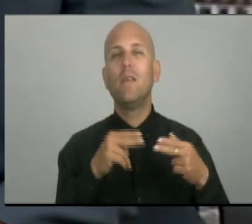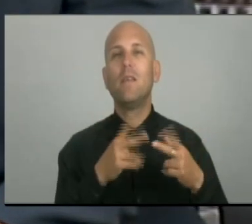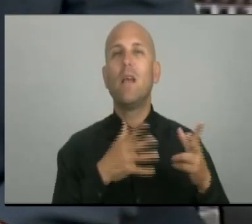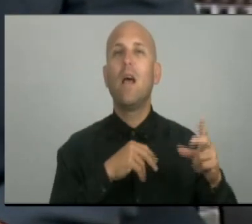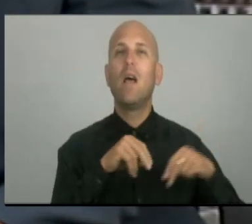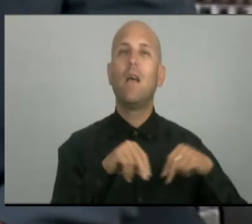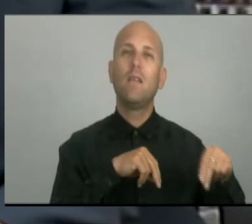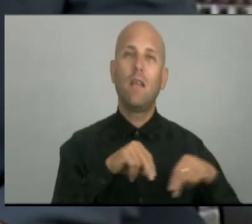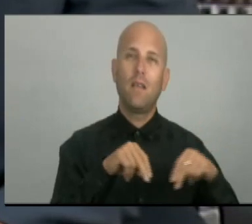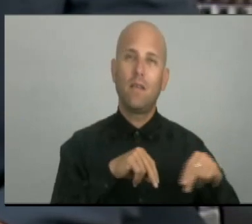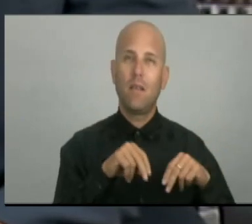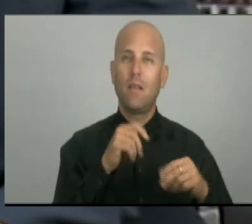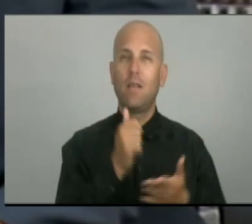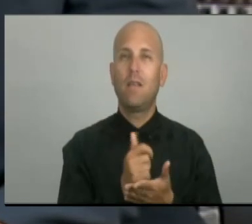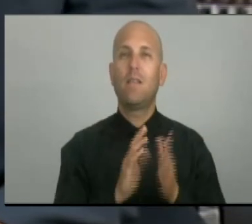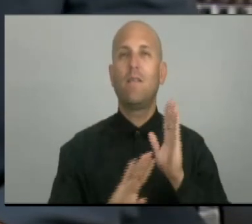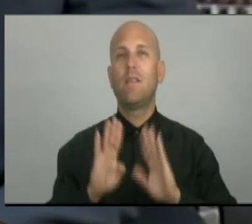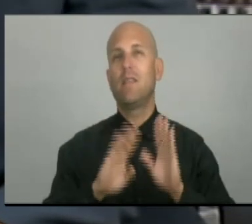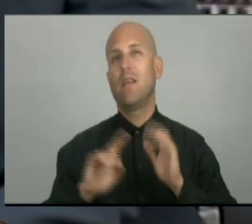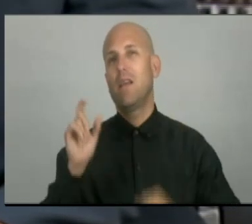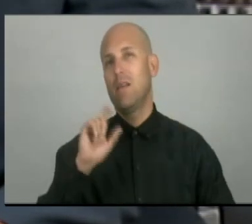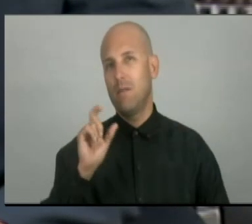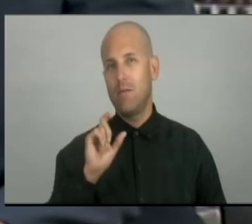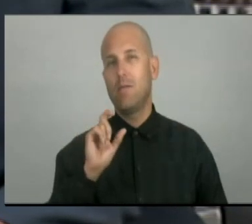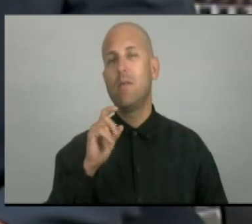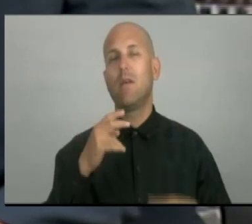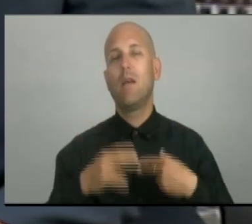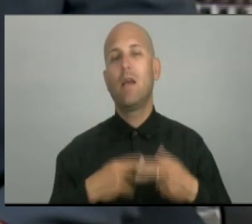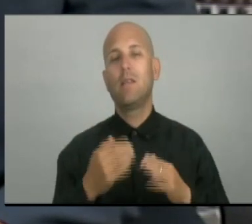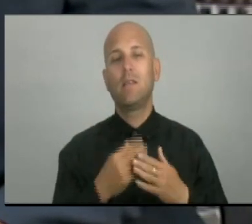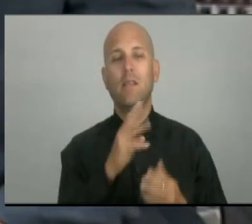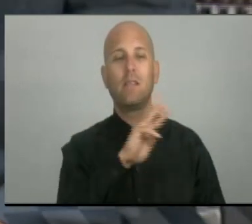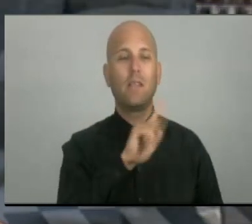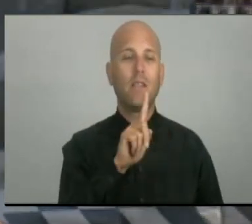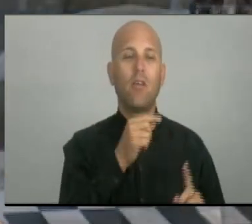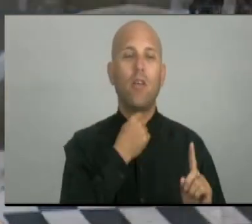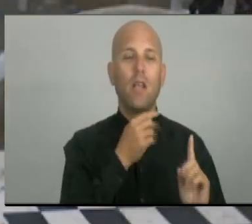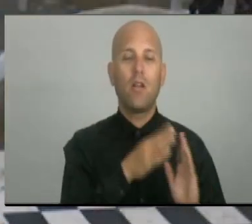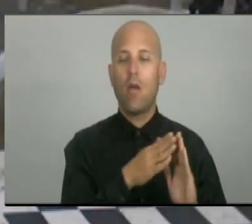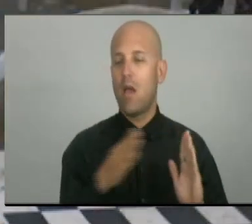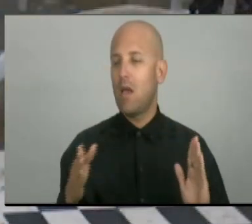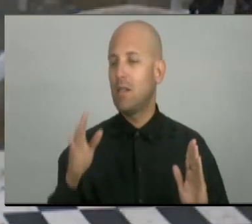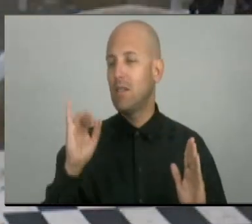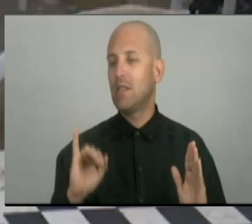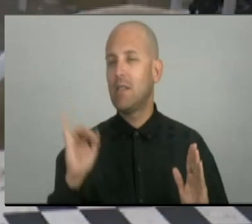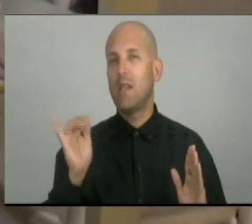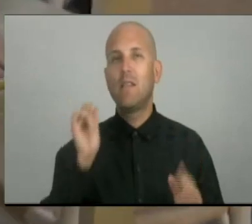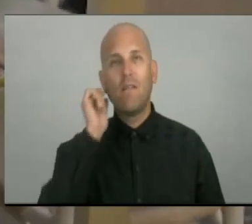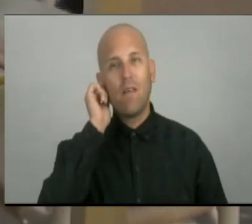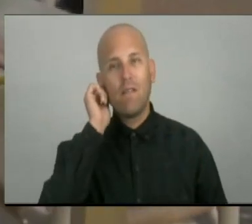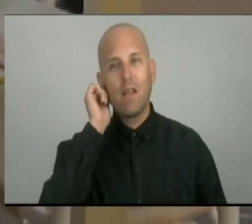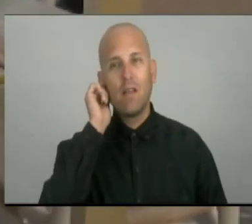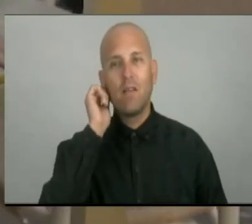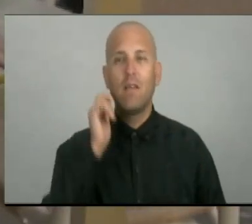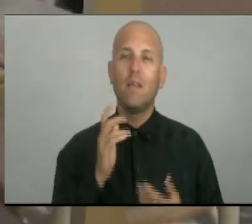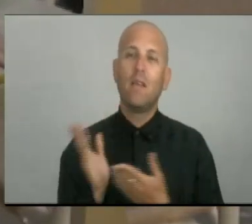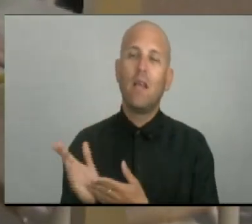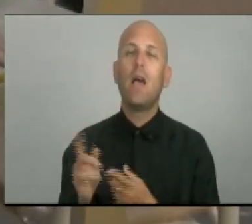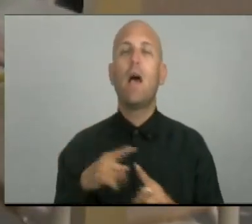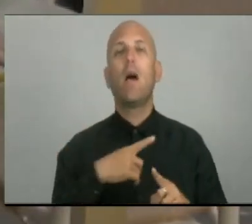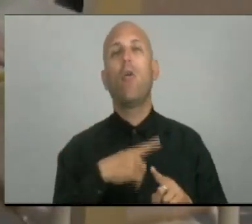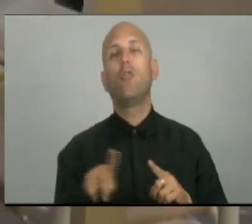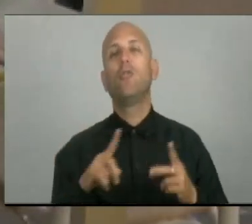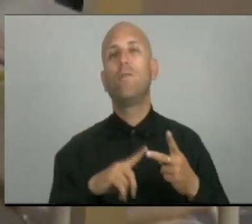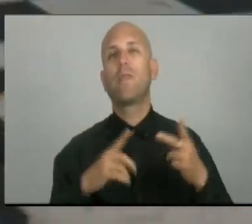de ajedrez por la Villa que está en desarrollo entre el 31 de enero y el próximo 6 de febrero. En la parte recreativa